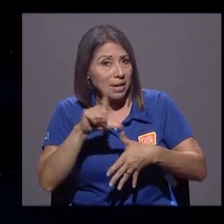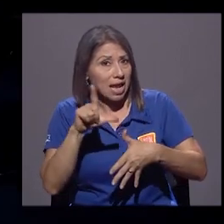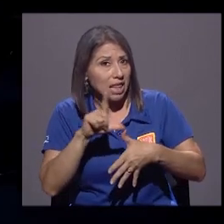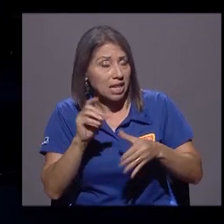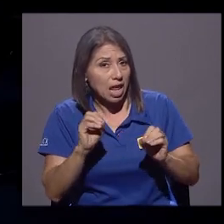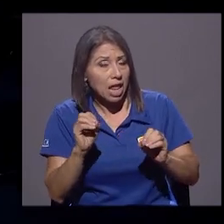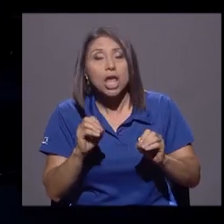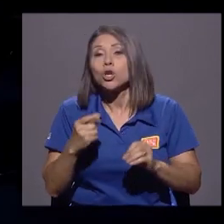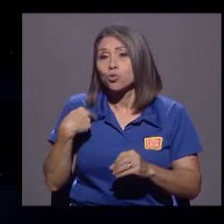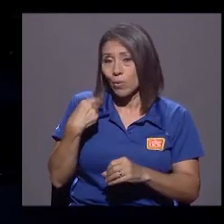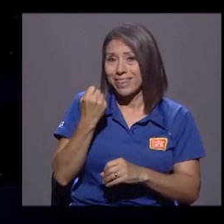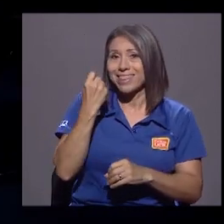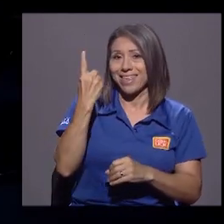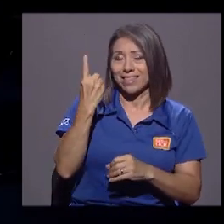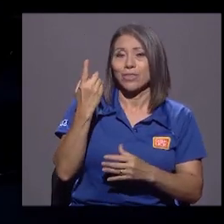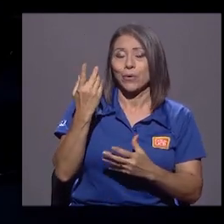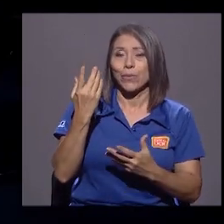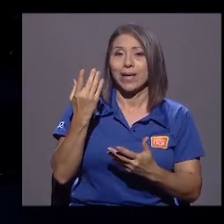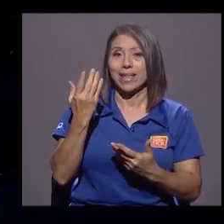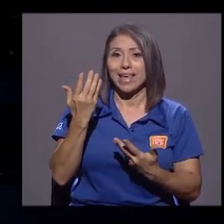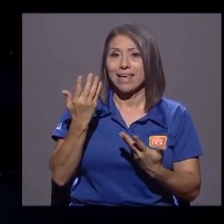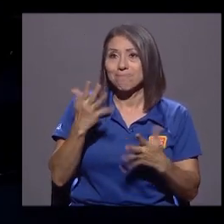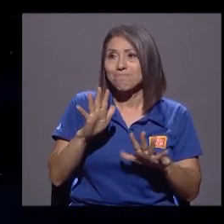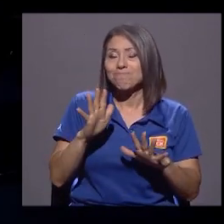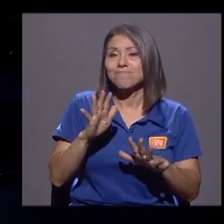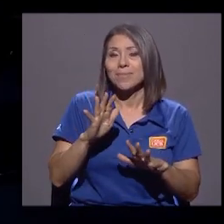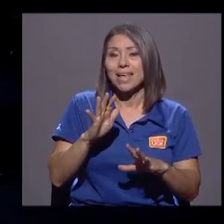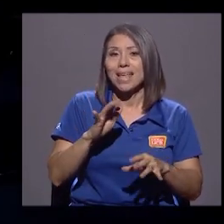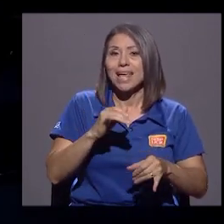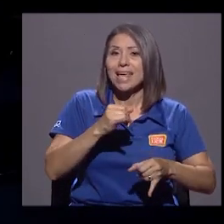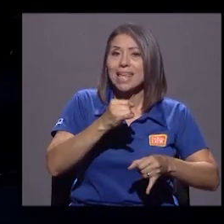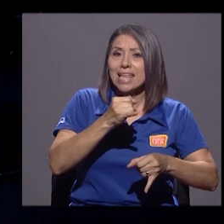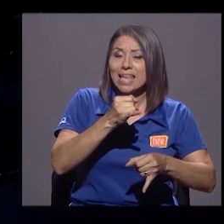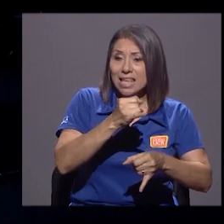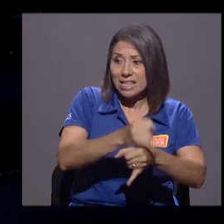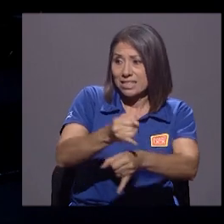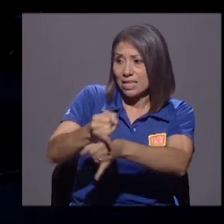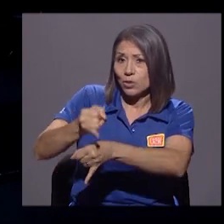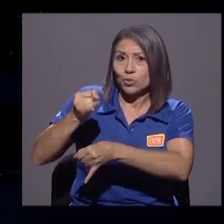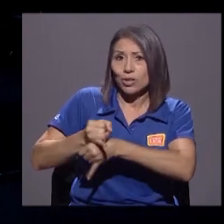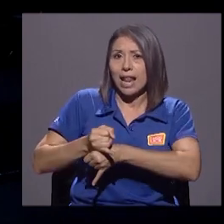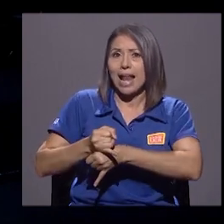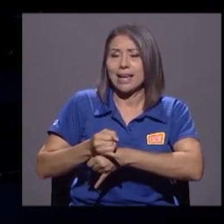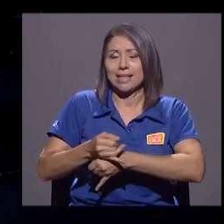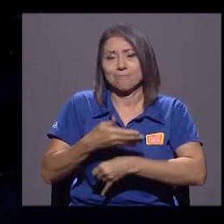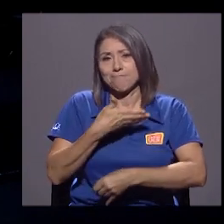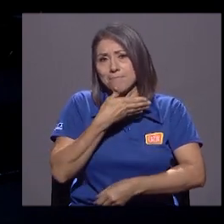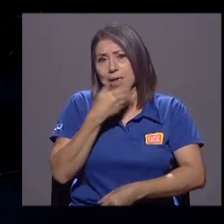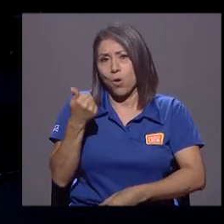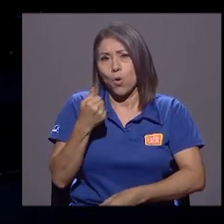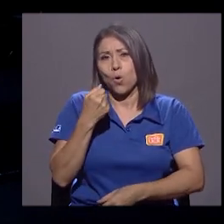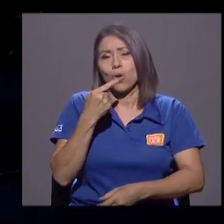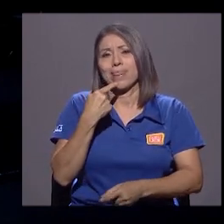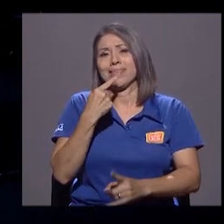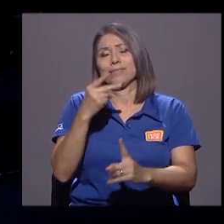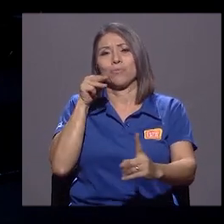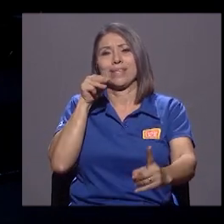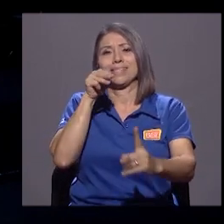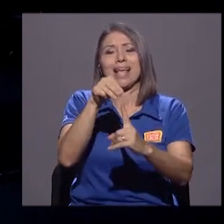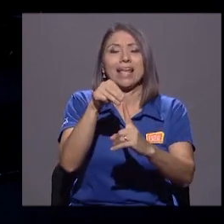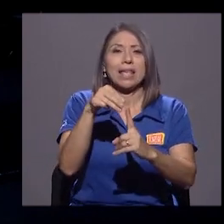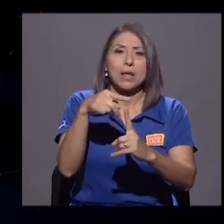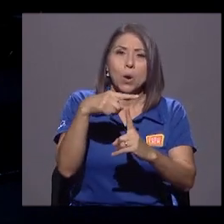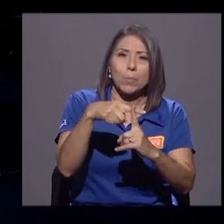institucionalmente sería más propio un mensaje más optimista